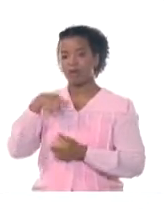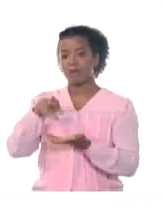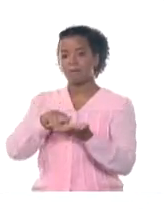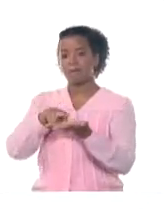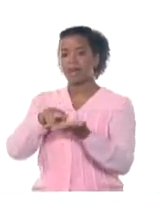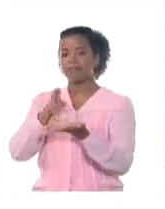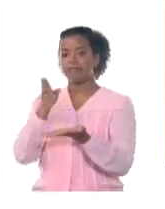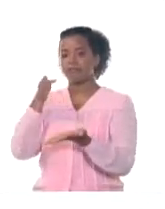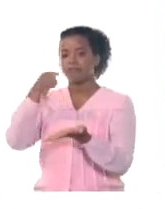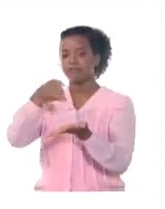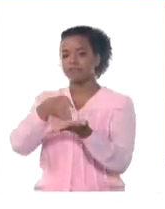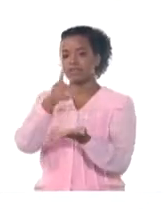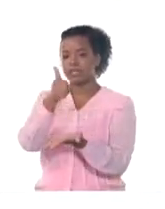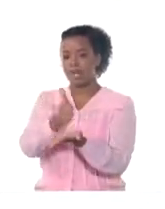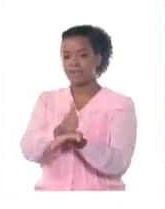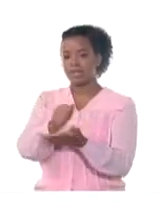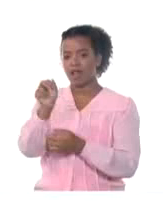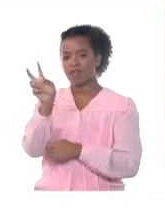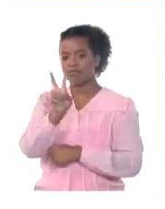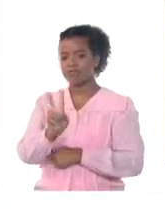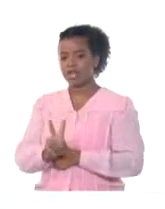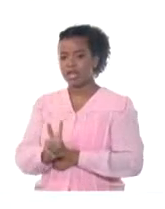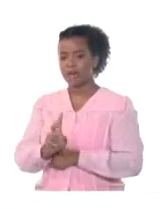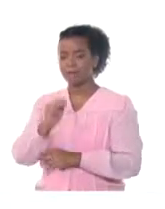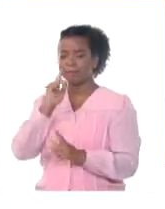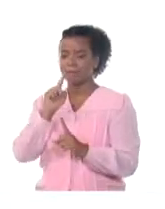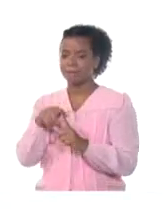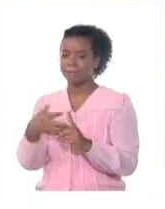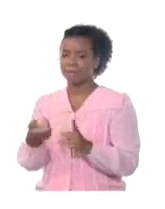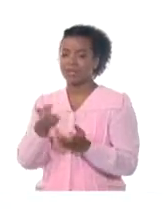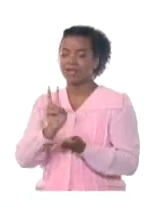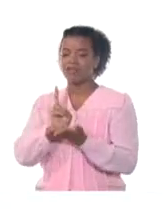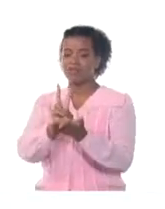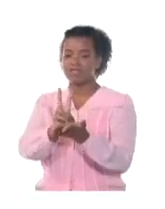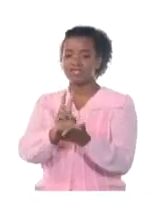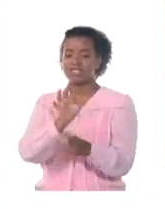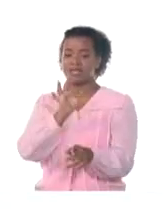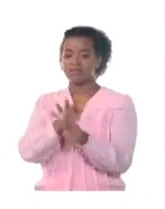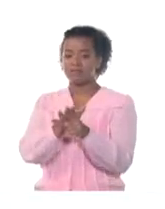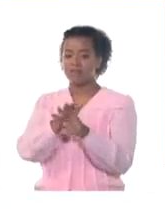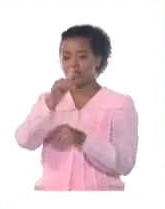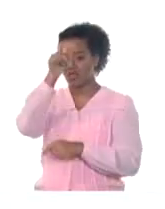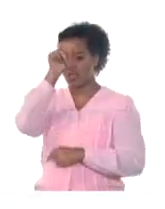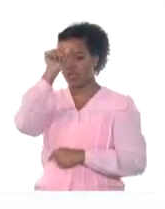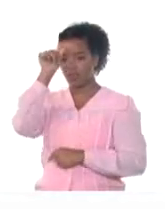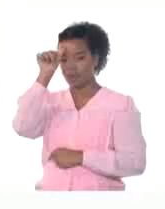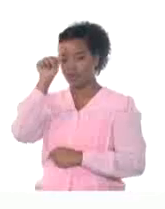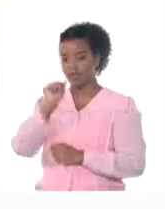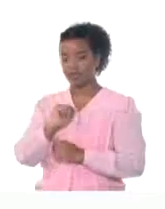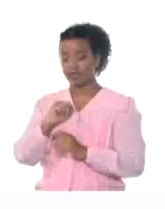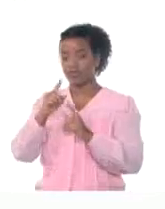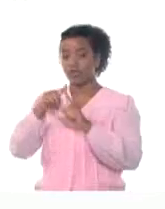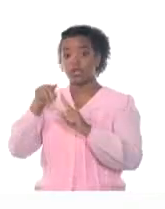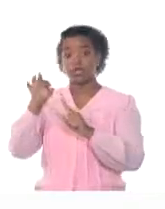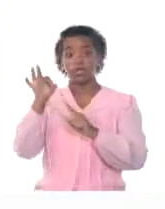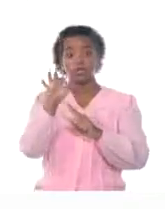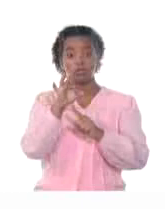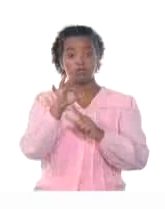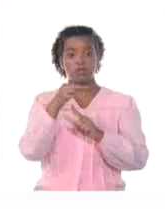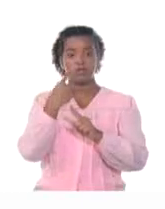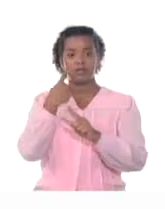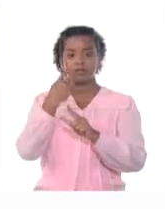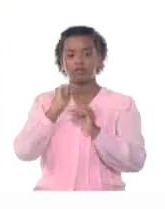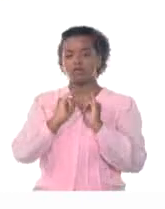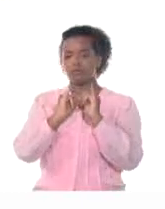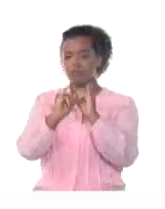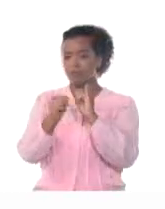a Hanoi, la capital de Vietnam, como parte de la visita oficial que comenzó el domingo en ese país. En Twitter, Morales Ojeda informó que la primera actividad del